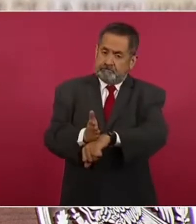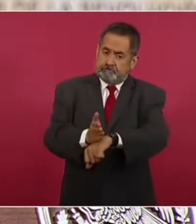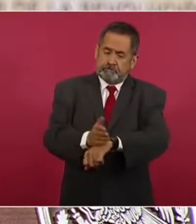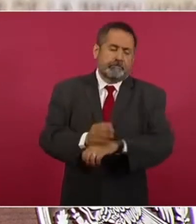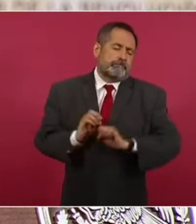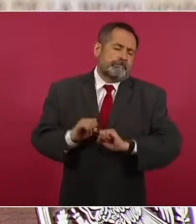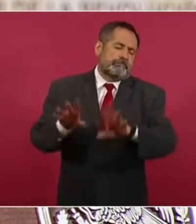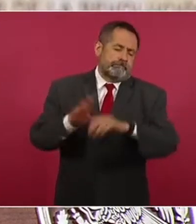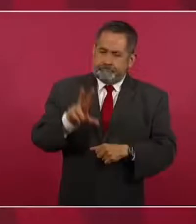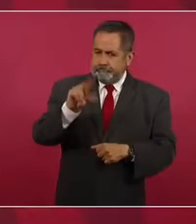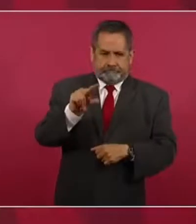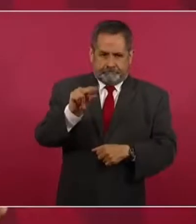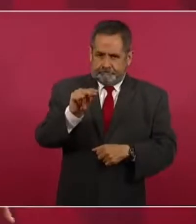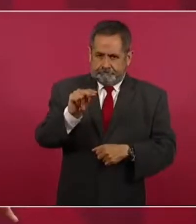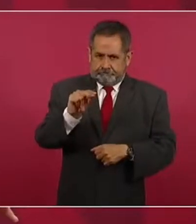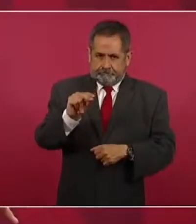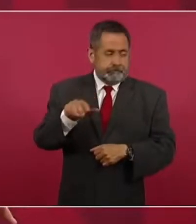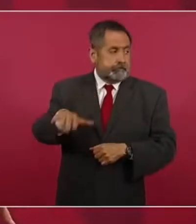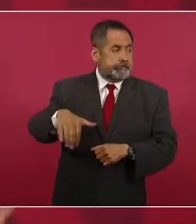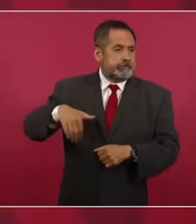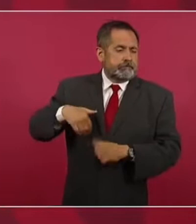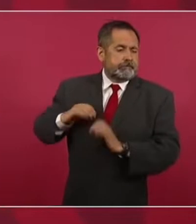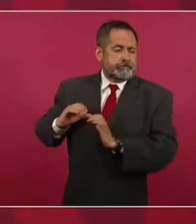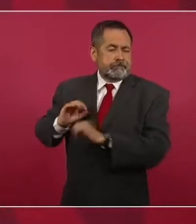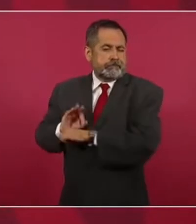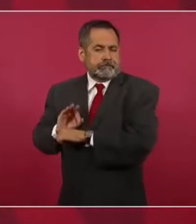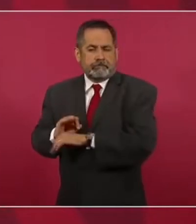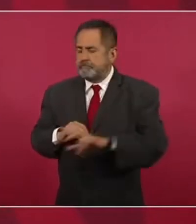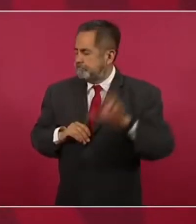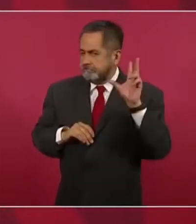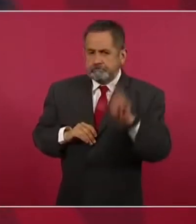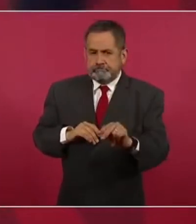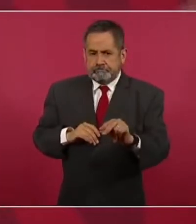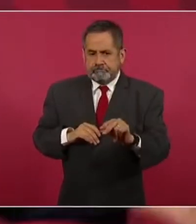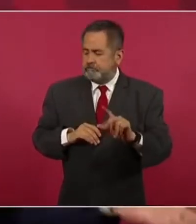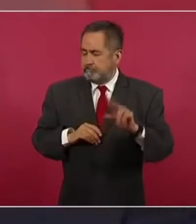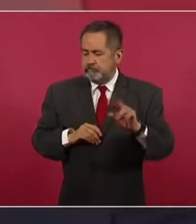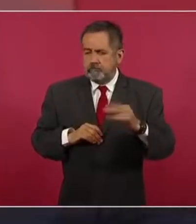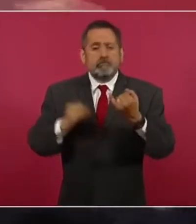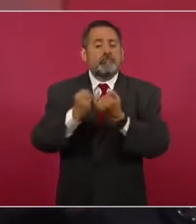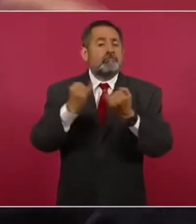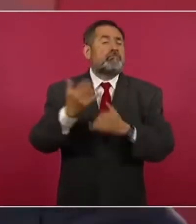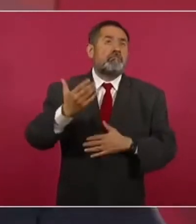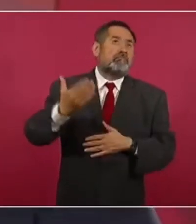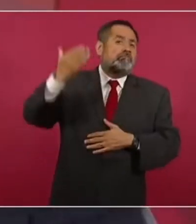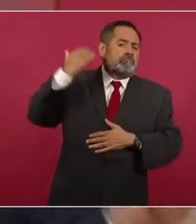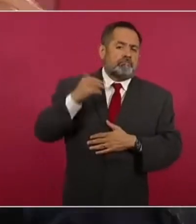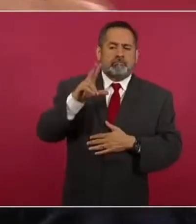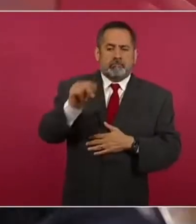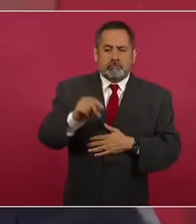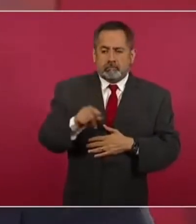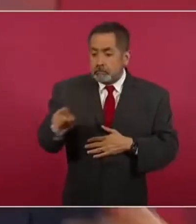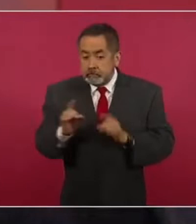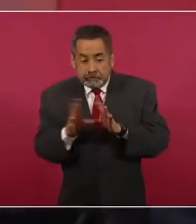no hay encubrimiento, no es como antes, que se